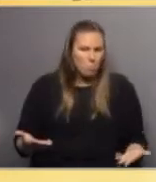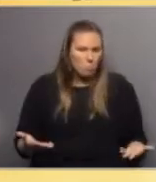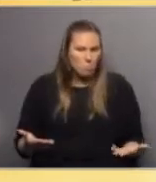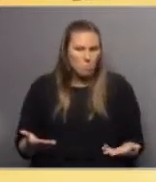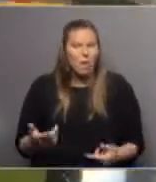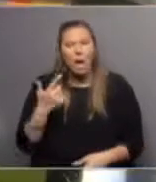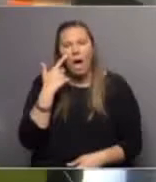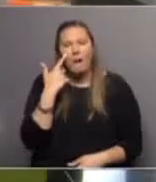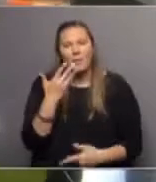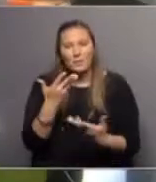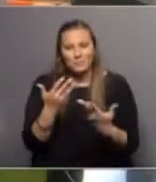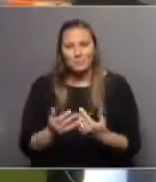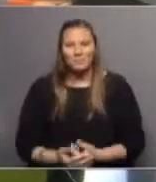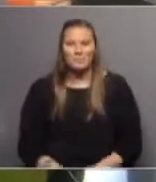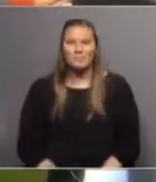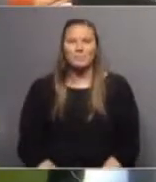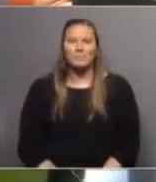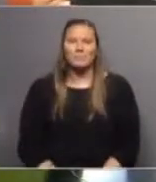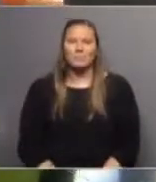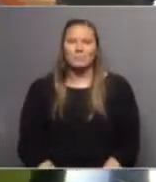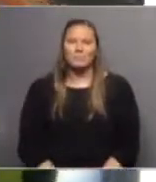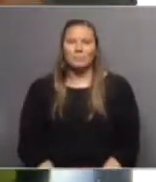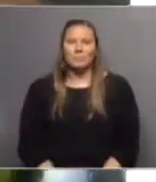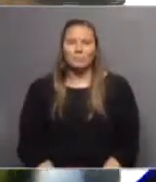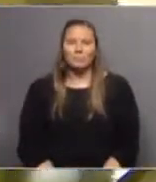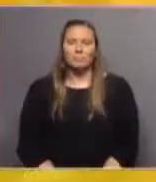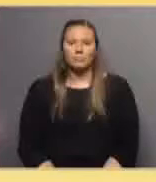Bien, bien, bien. vemos entonces esta otra parte del complemento del informe.